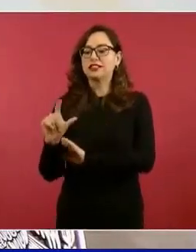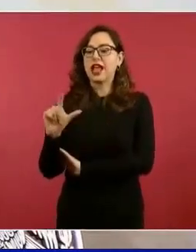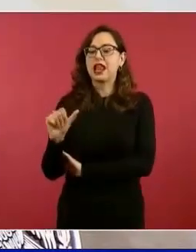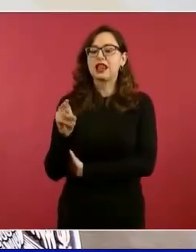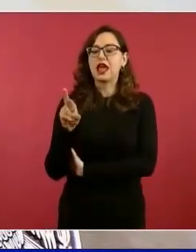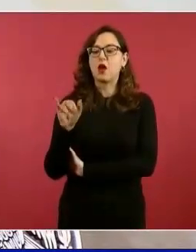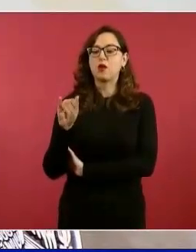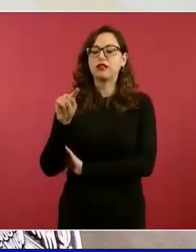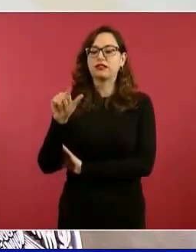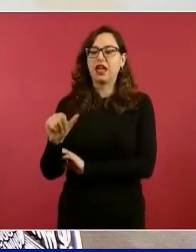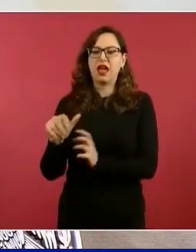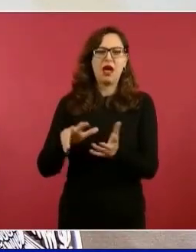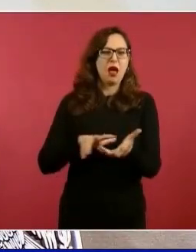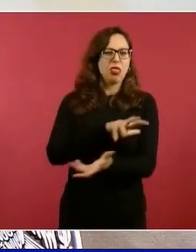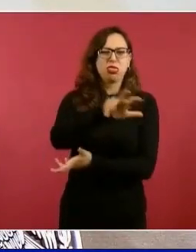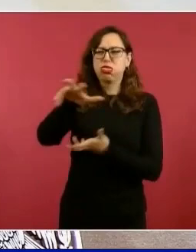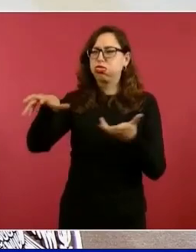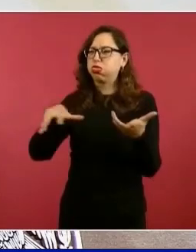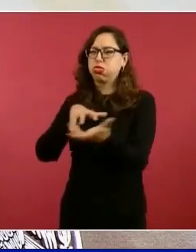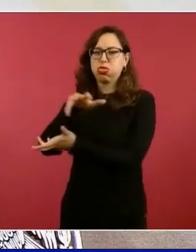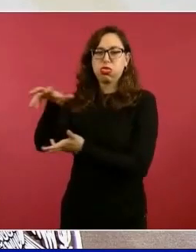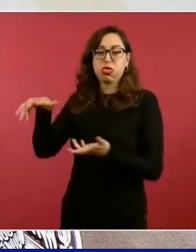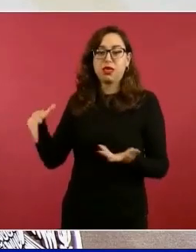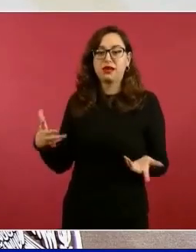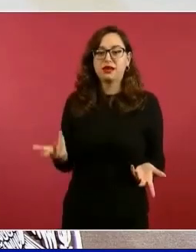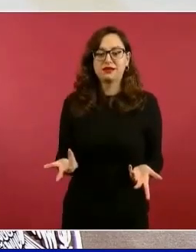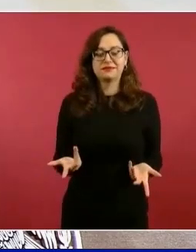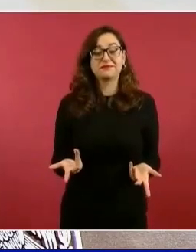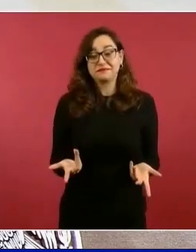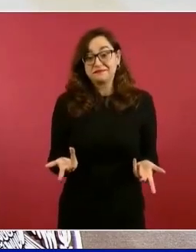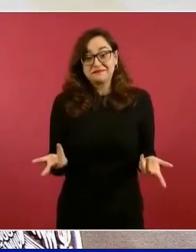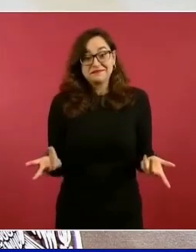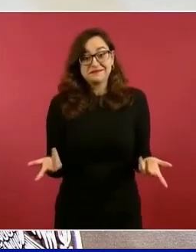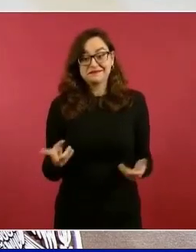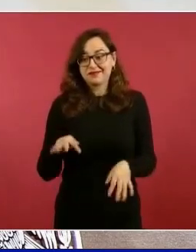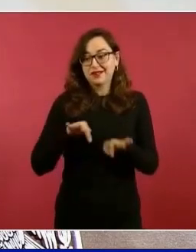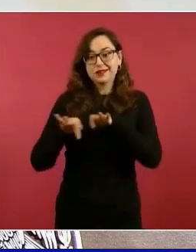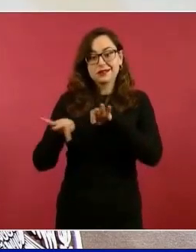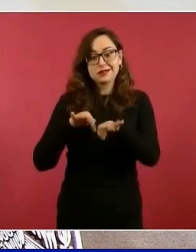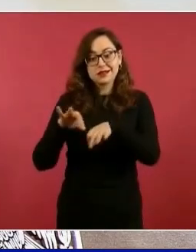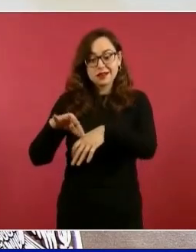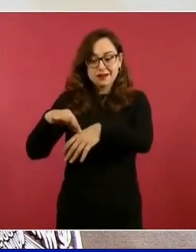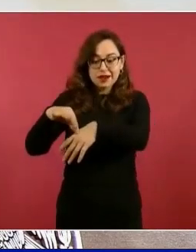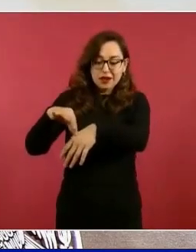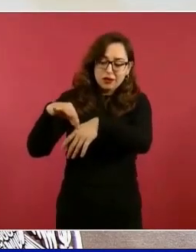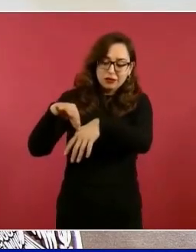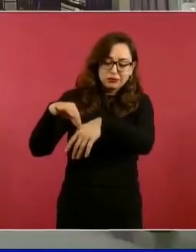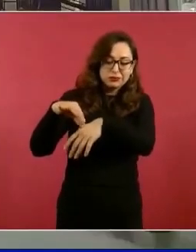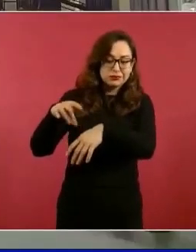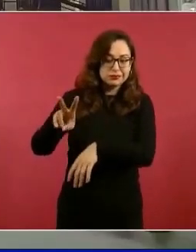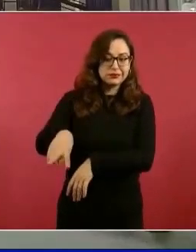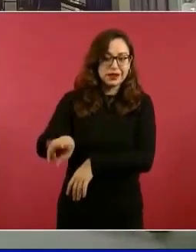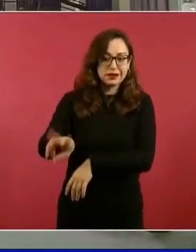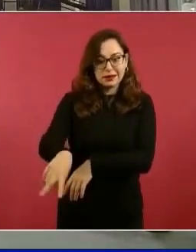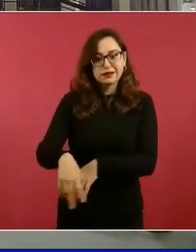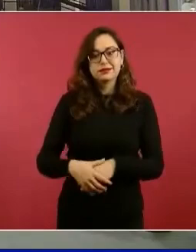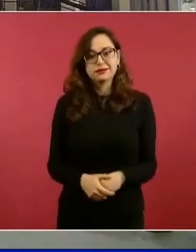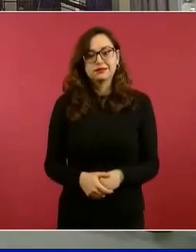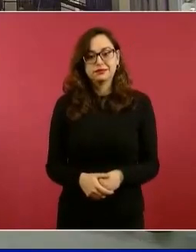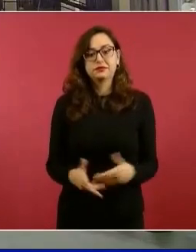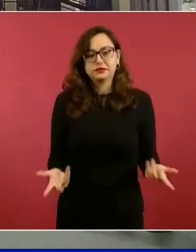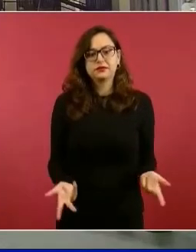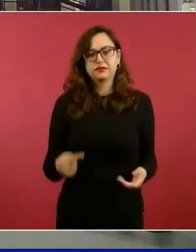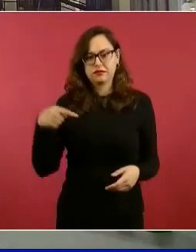dado a conocer esto. Y en efecto, sí tengo varios escritorios y tengo varias